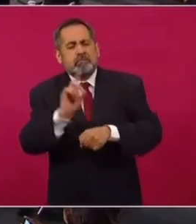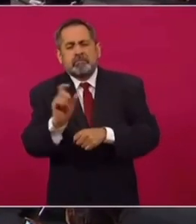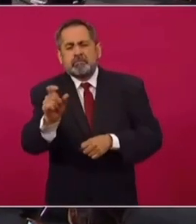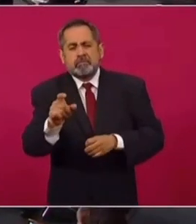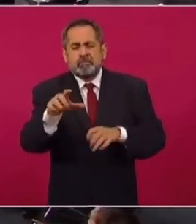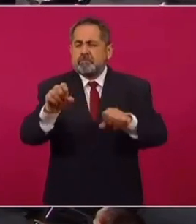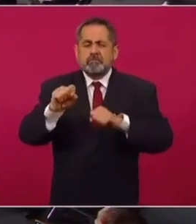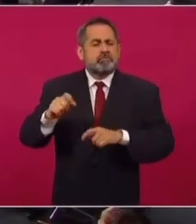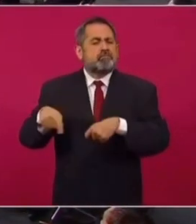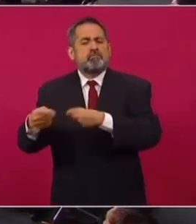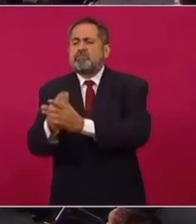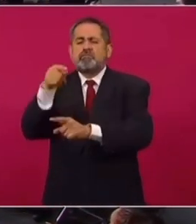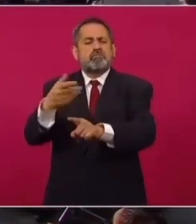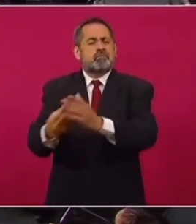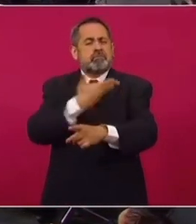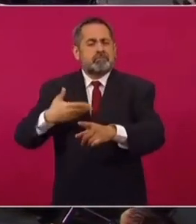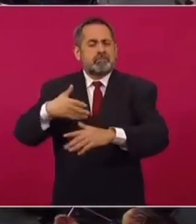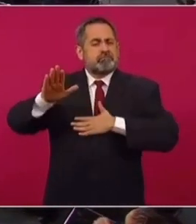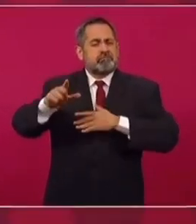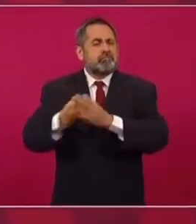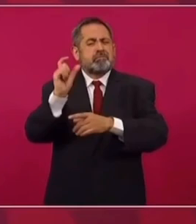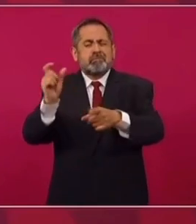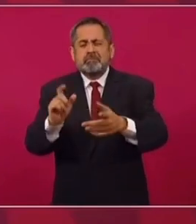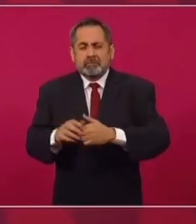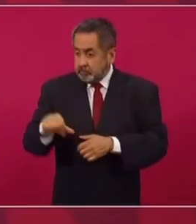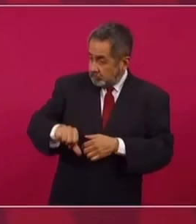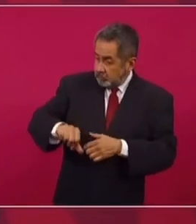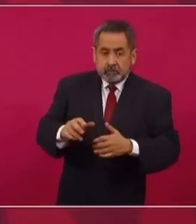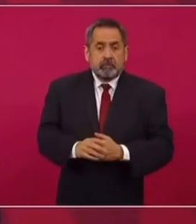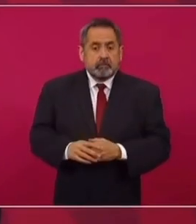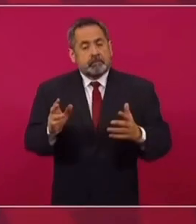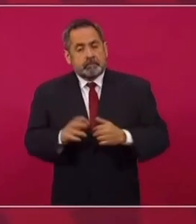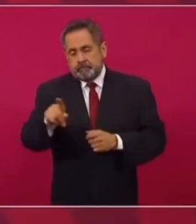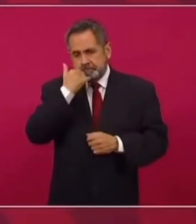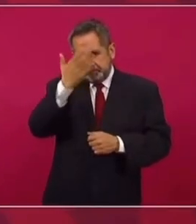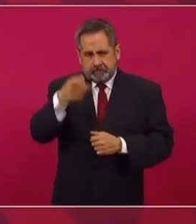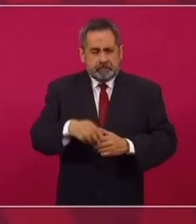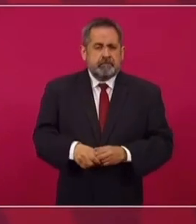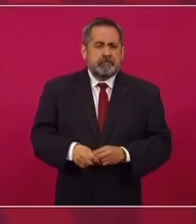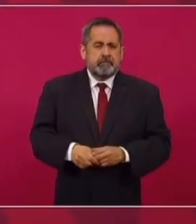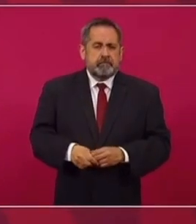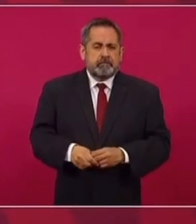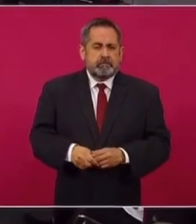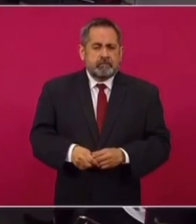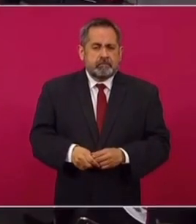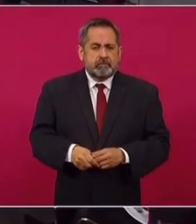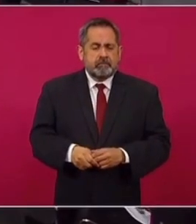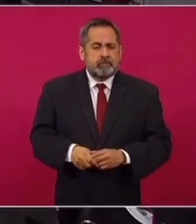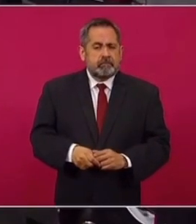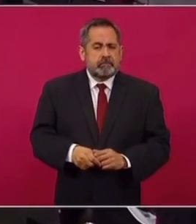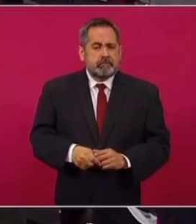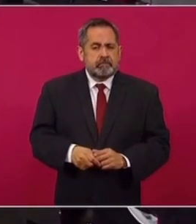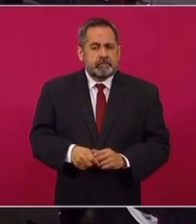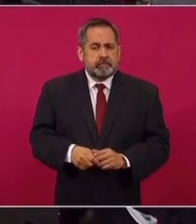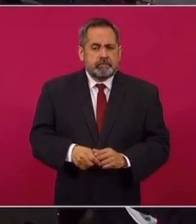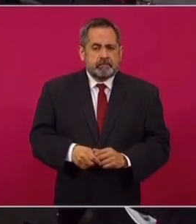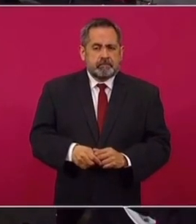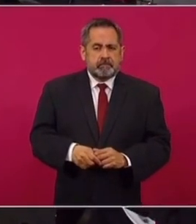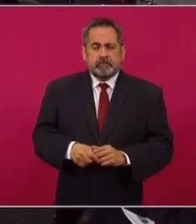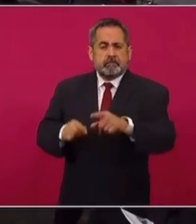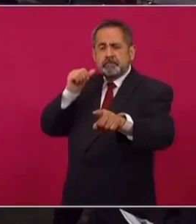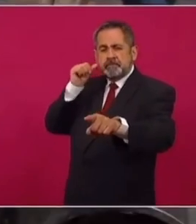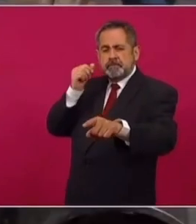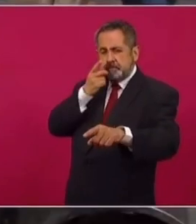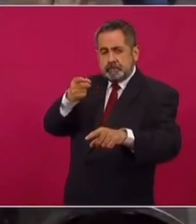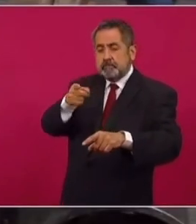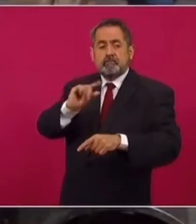la toma de posesión? Hoy. ¿Ah, hoy? Ah, no sabía. No sabía. Ayer se informó originalmente